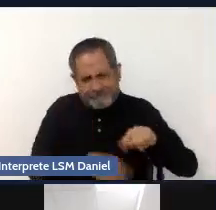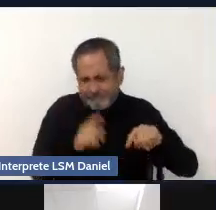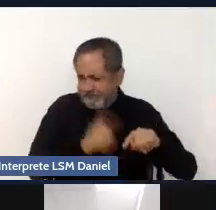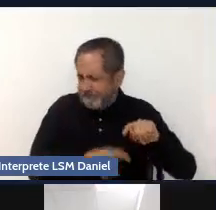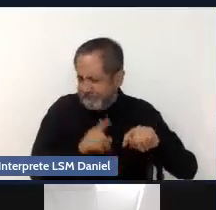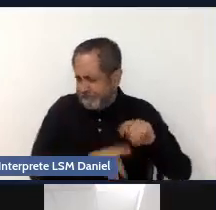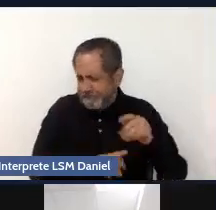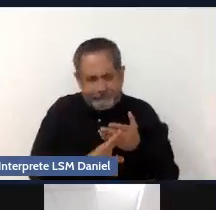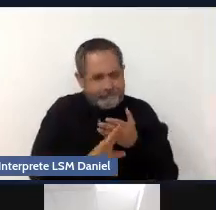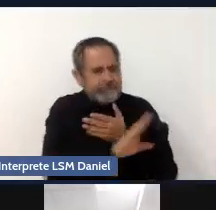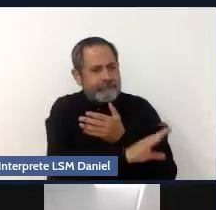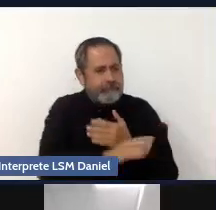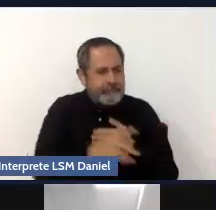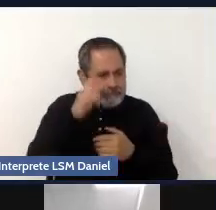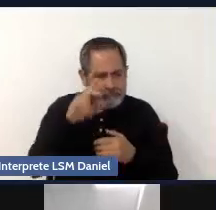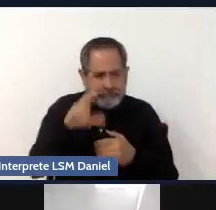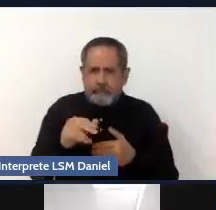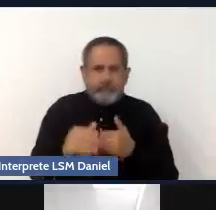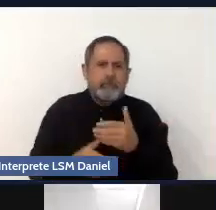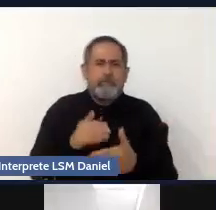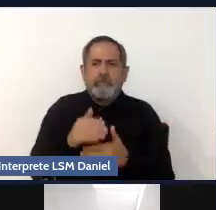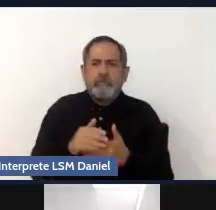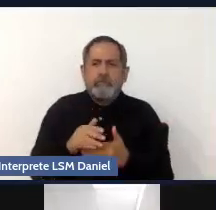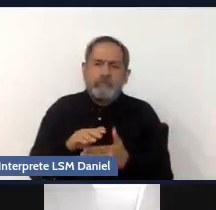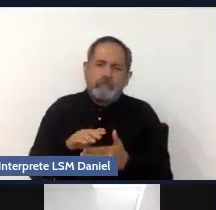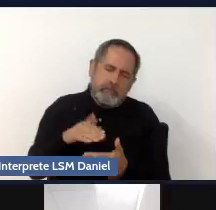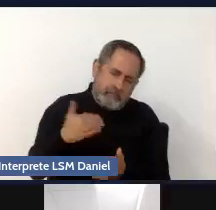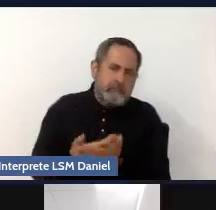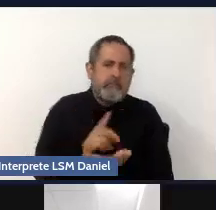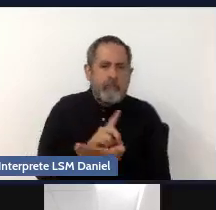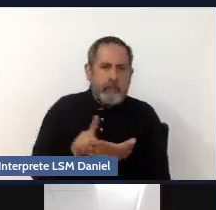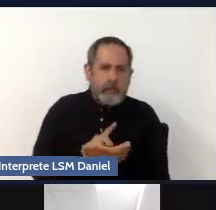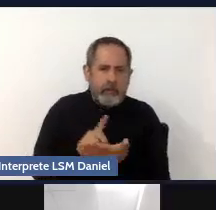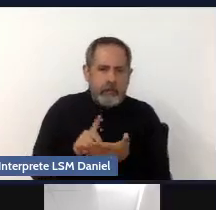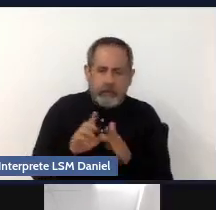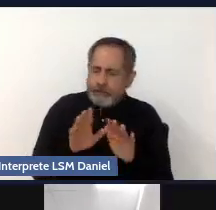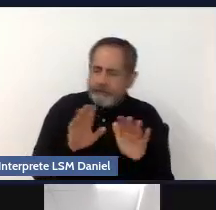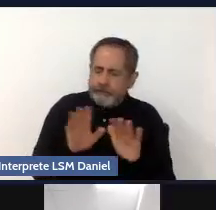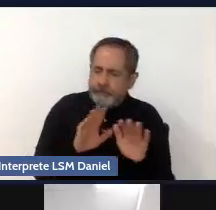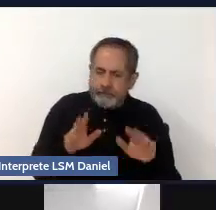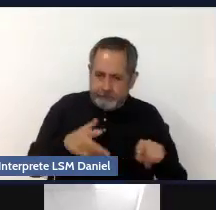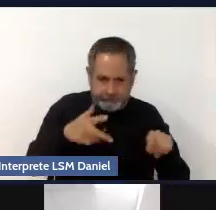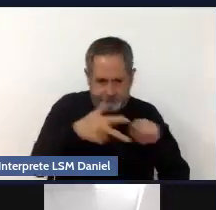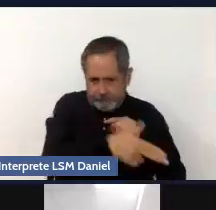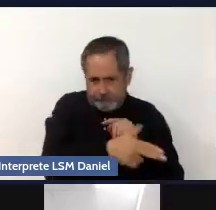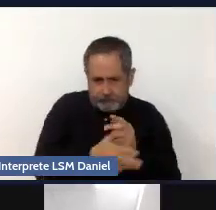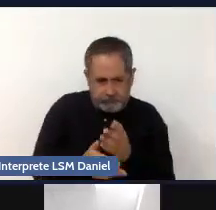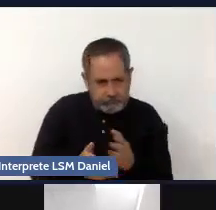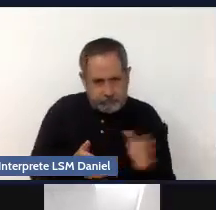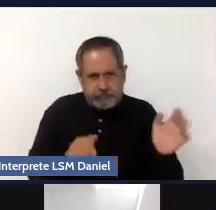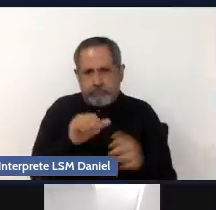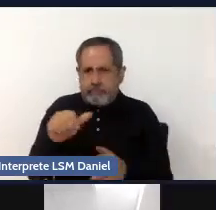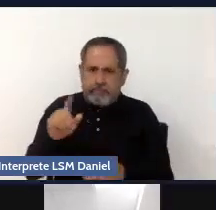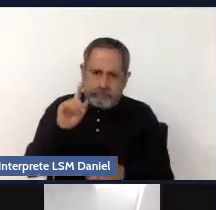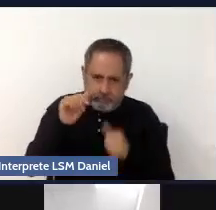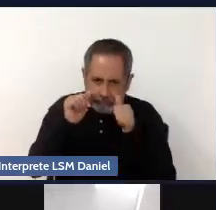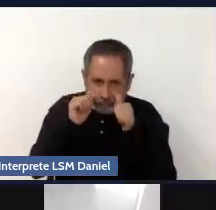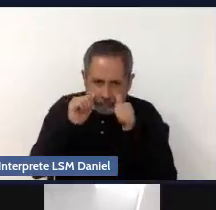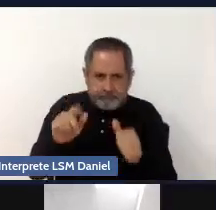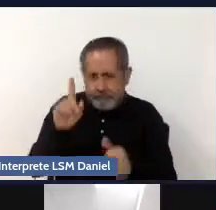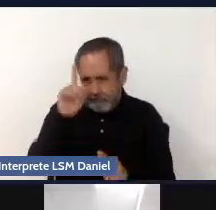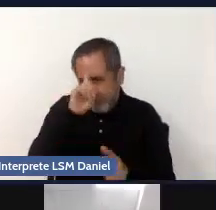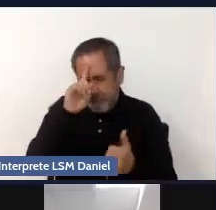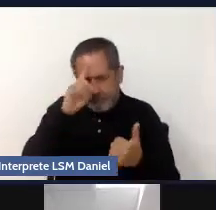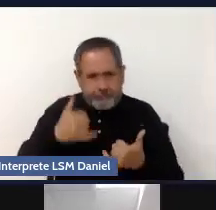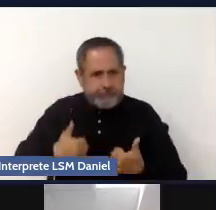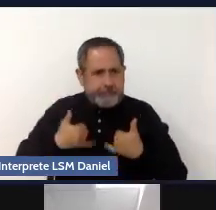detener, ¿no?, el avance de cualquier situación que por ahí detectemos de riesgo en los adolescentes y trabajar con ellos